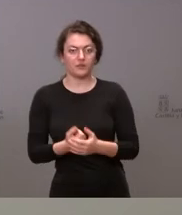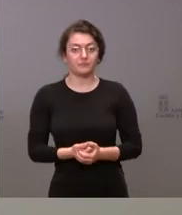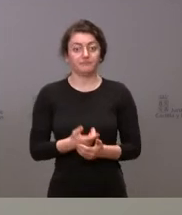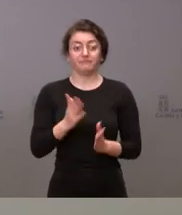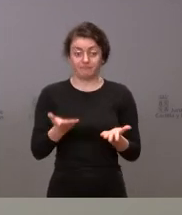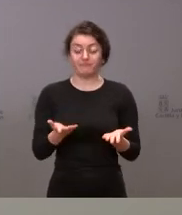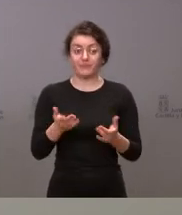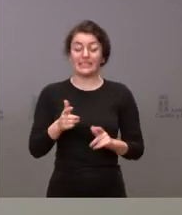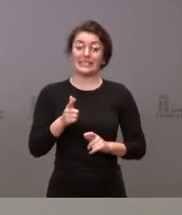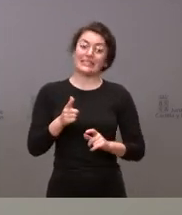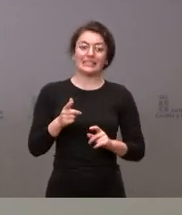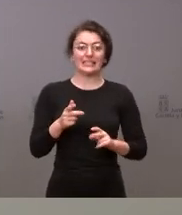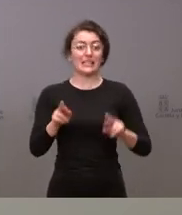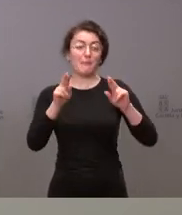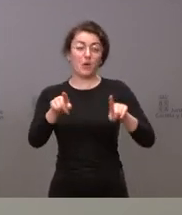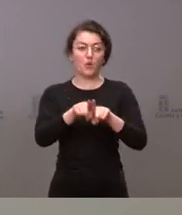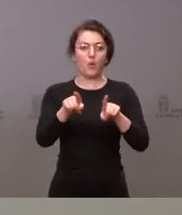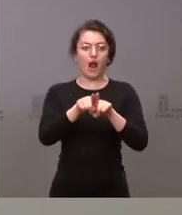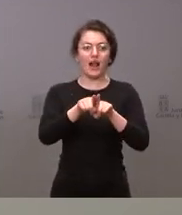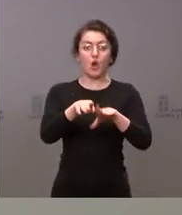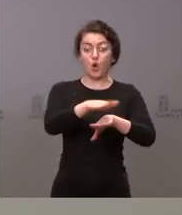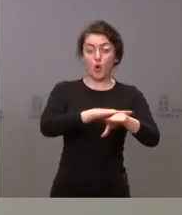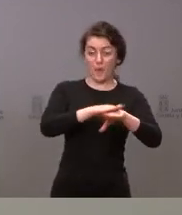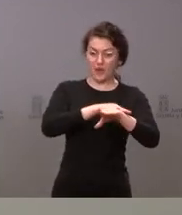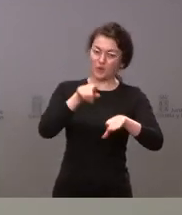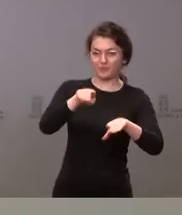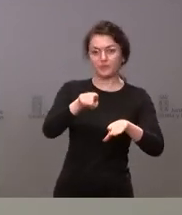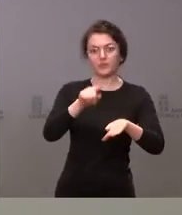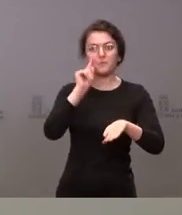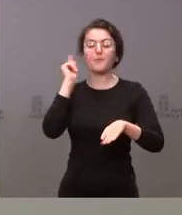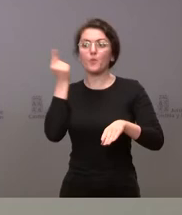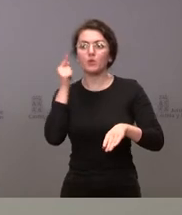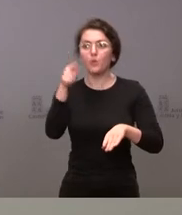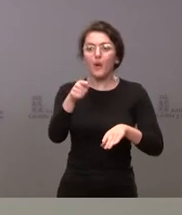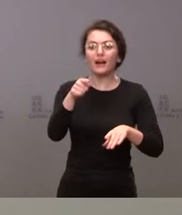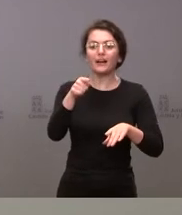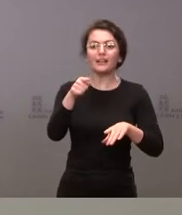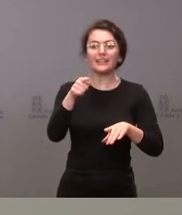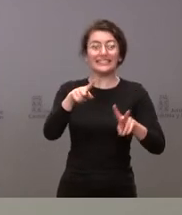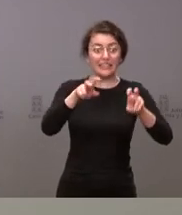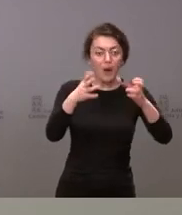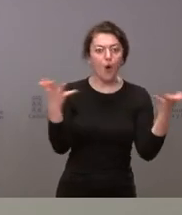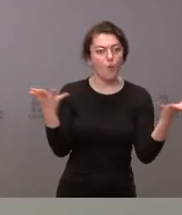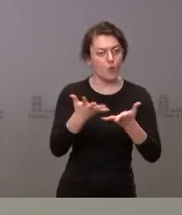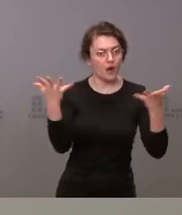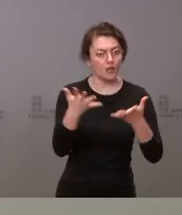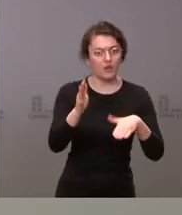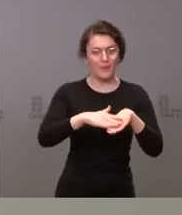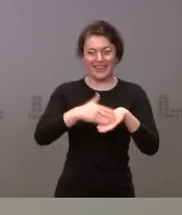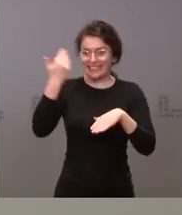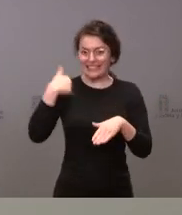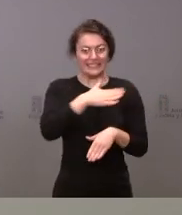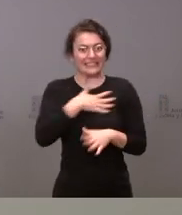sensibilidad del gobierno de tomarse este asunto como lo que es un asunto urgente intentando llegar a un acuerdo e intentando